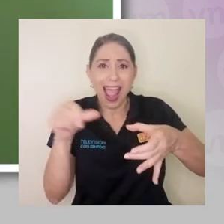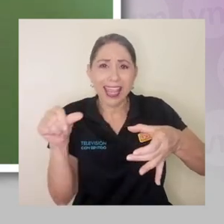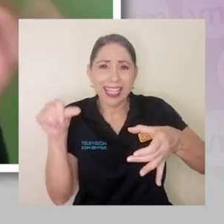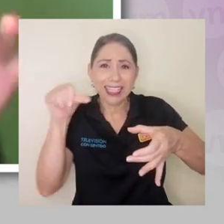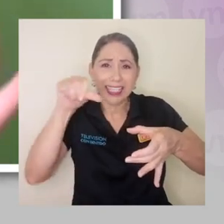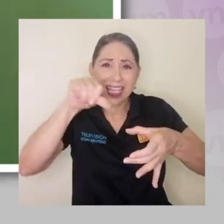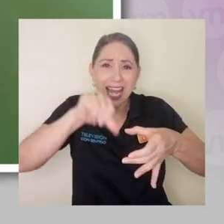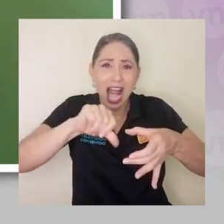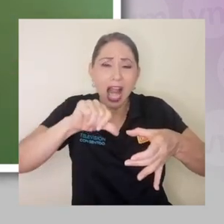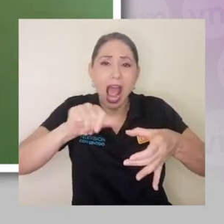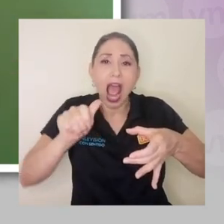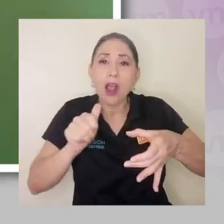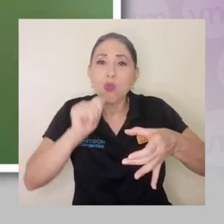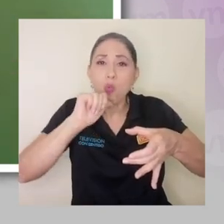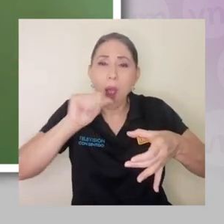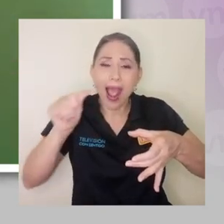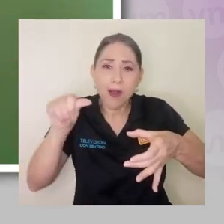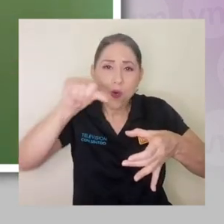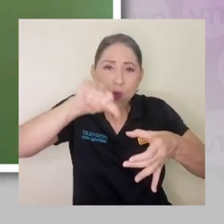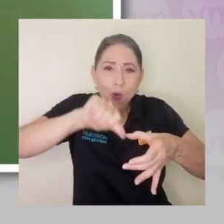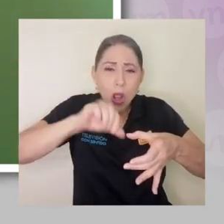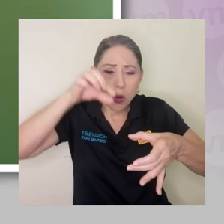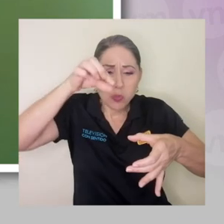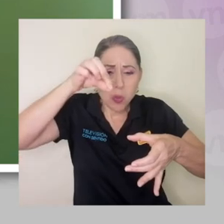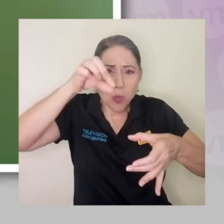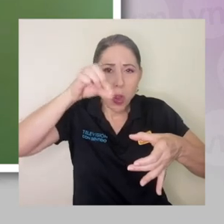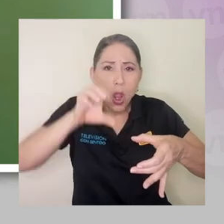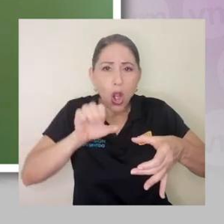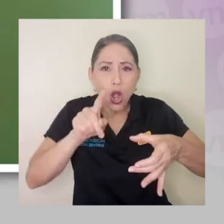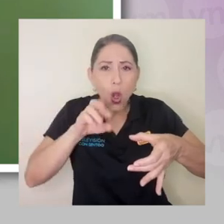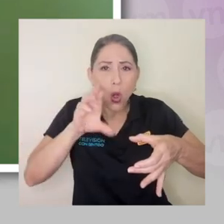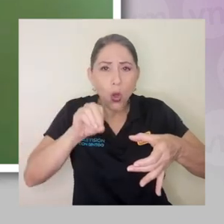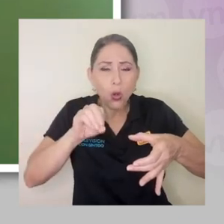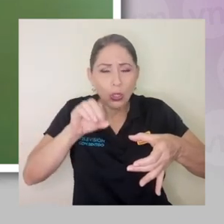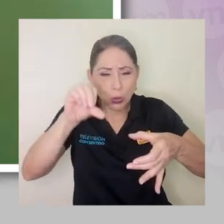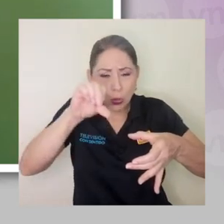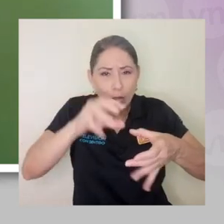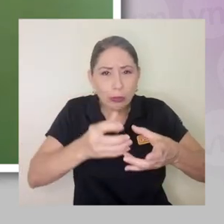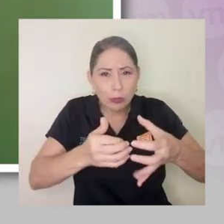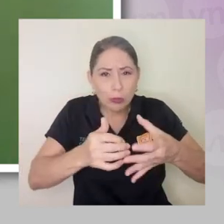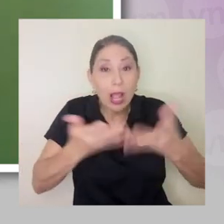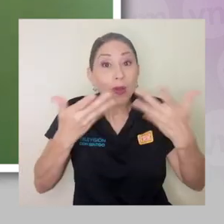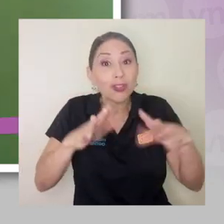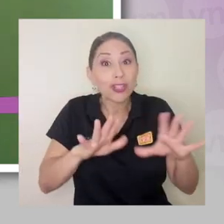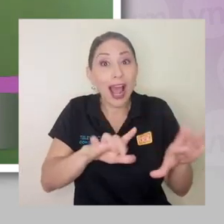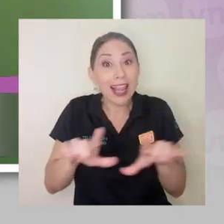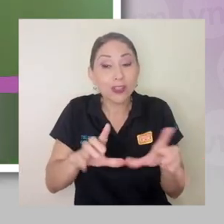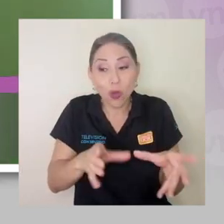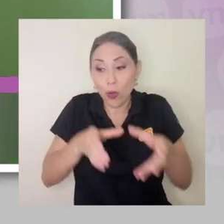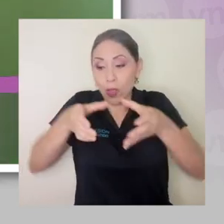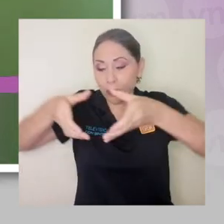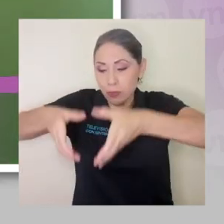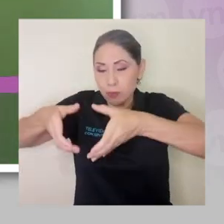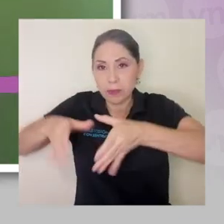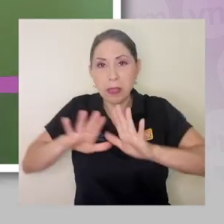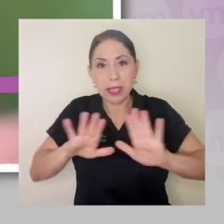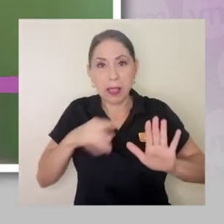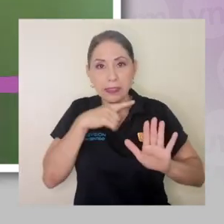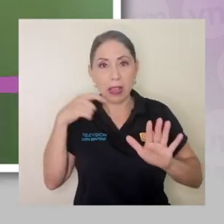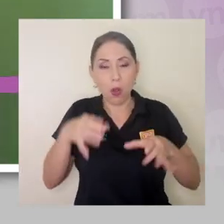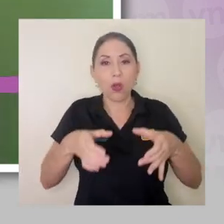llenarlos con agua y unas cuantas gotitas de cloro para desinfectarlos y echar ahí ya las conservas. Pueden hacerse